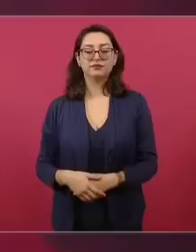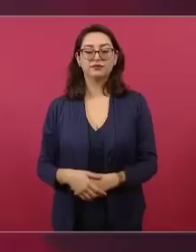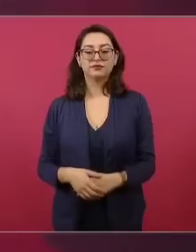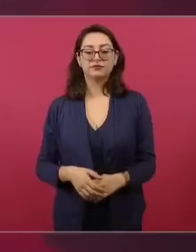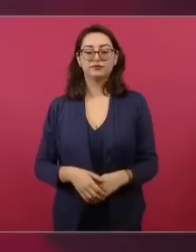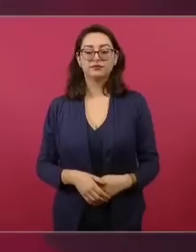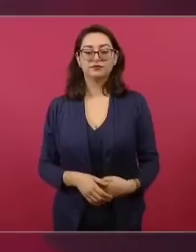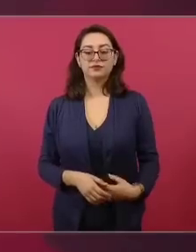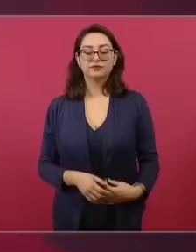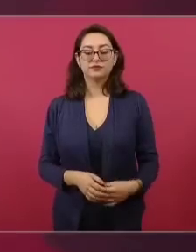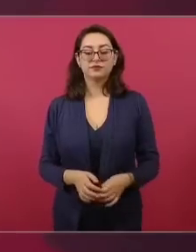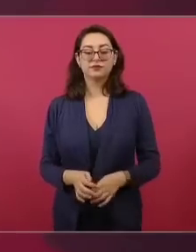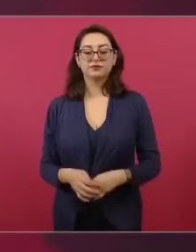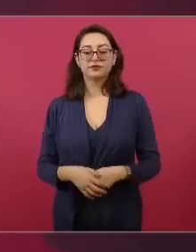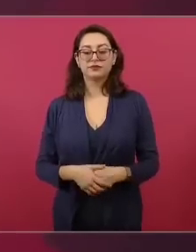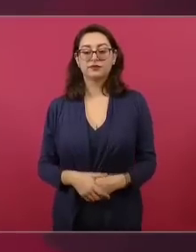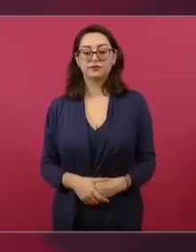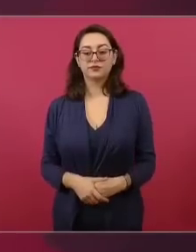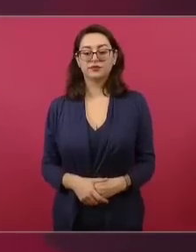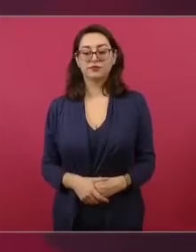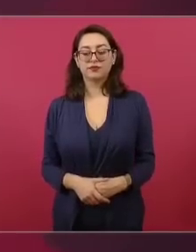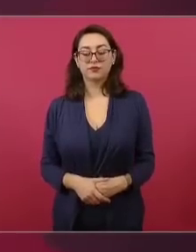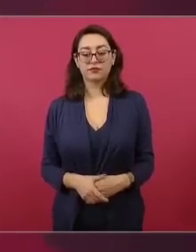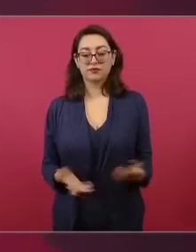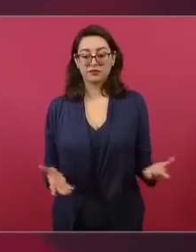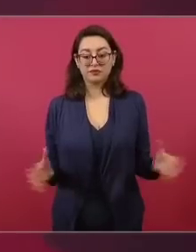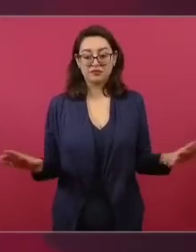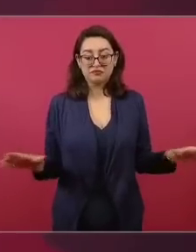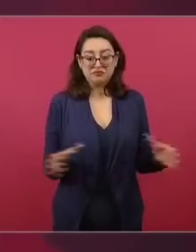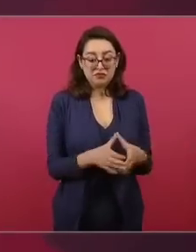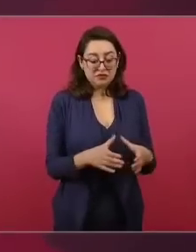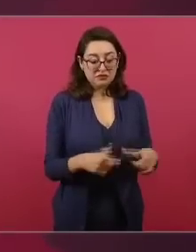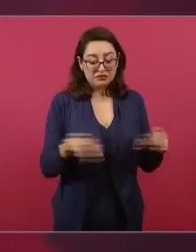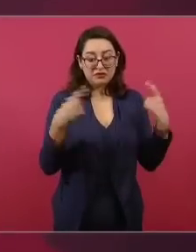No puede estar al servicio de una minoría.